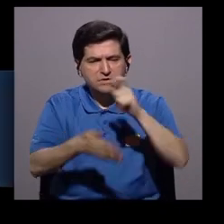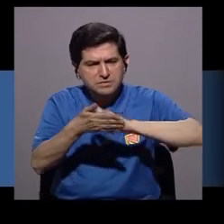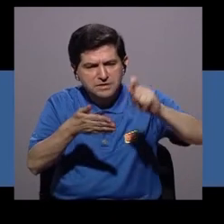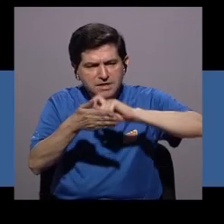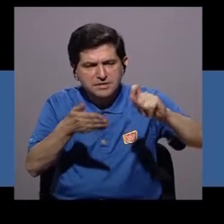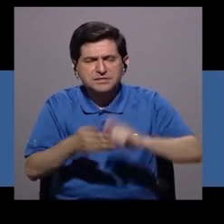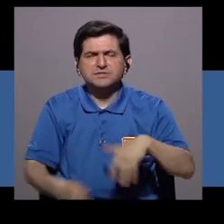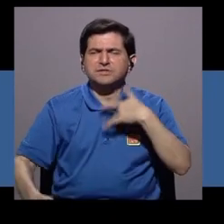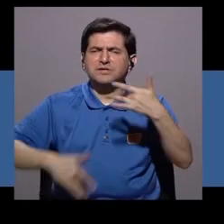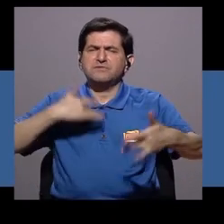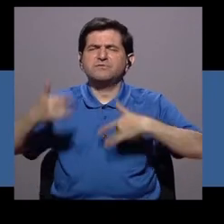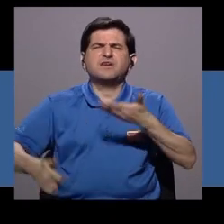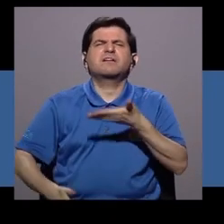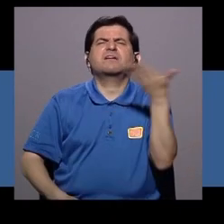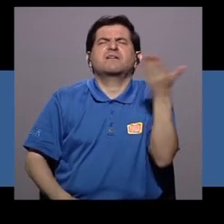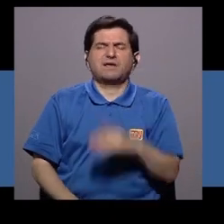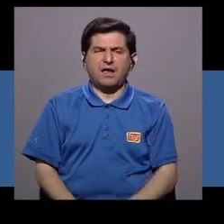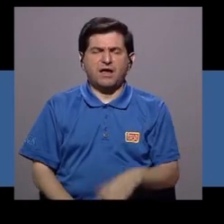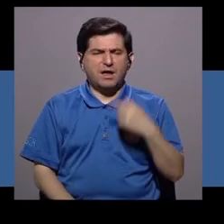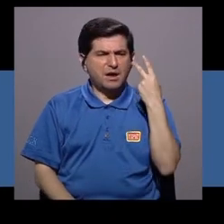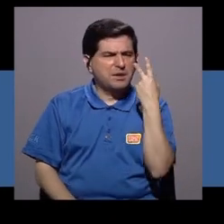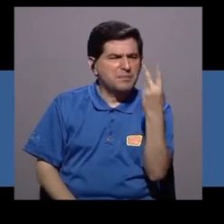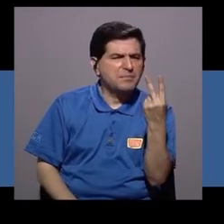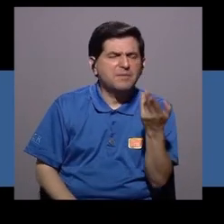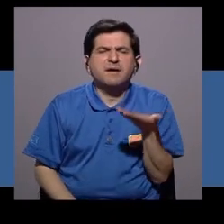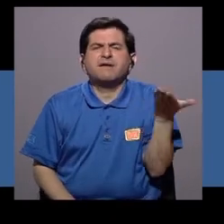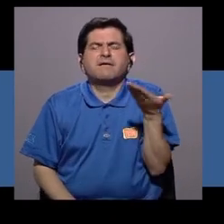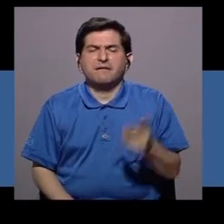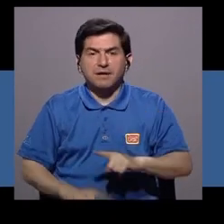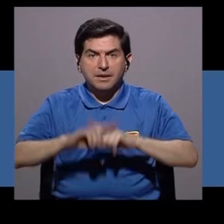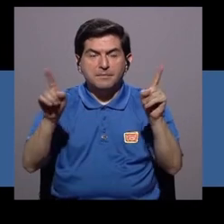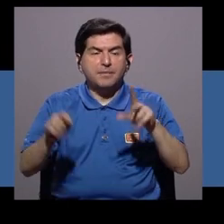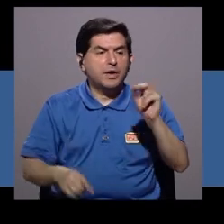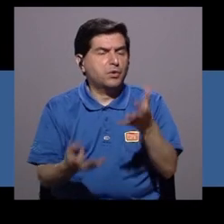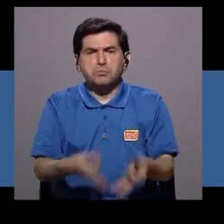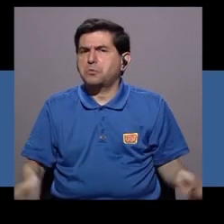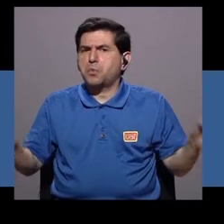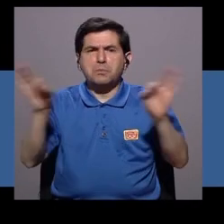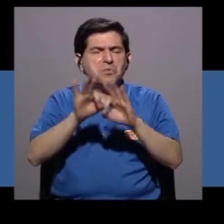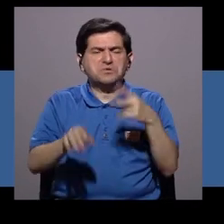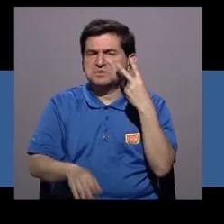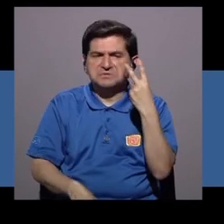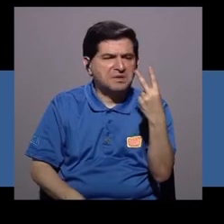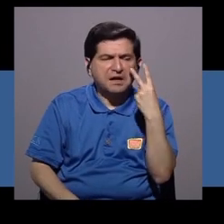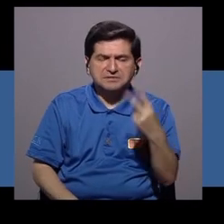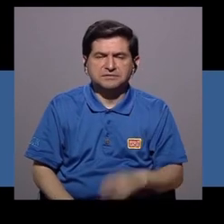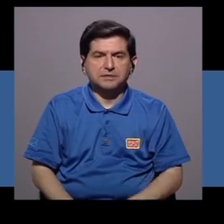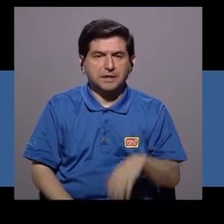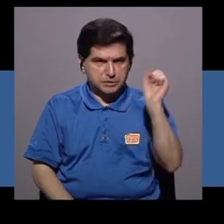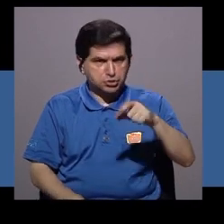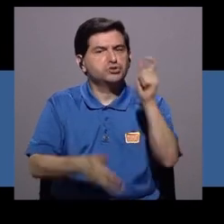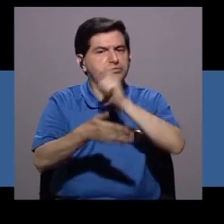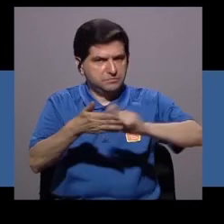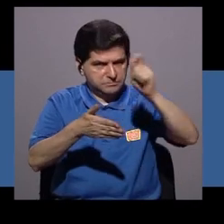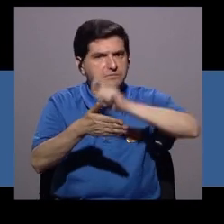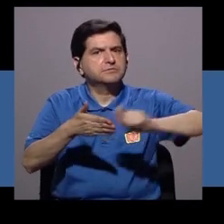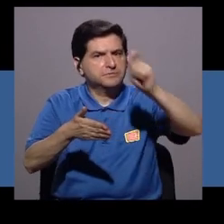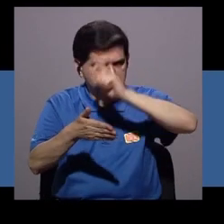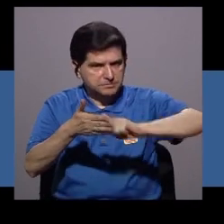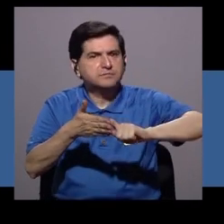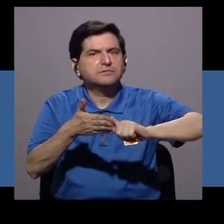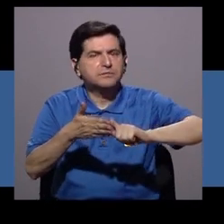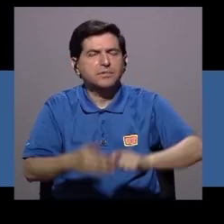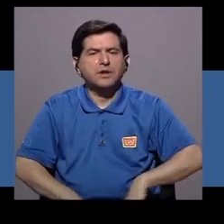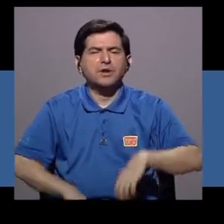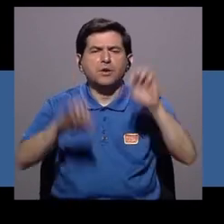días escribimos qué es lo que siento, qué es lo que veo incluso, pero no es tan importante lo que veo, pero hay que anotarlo ahí